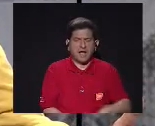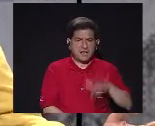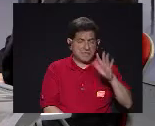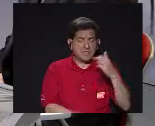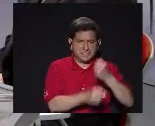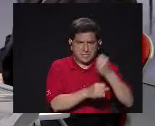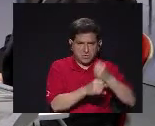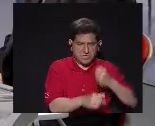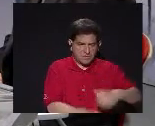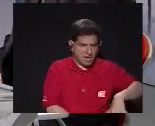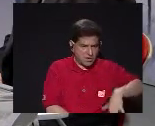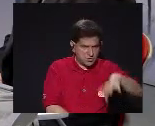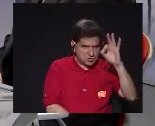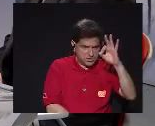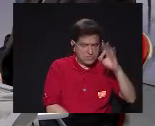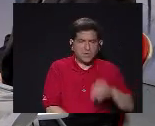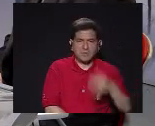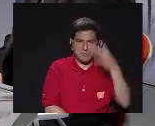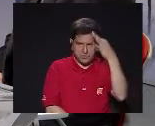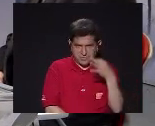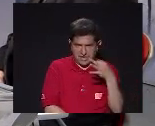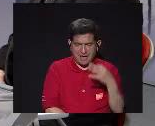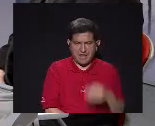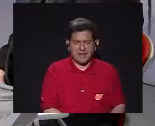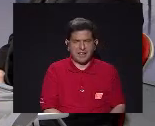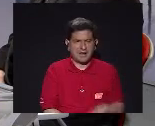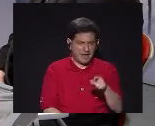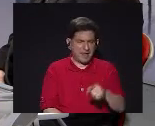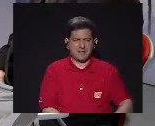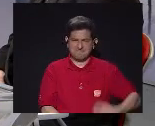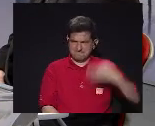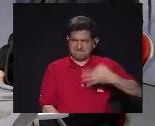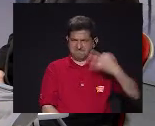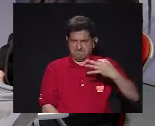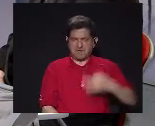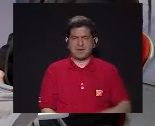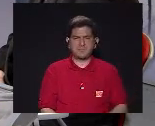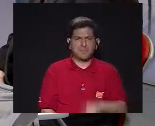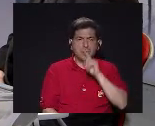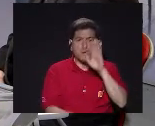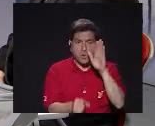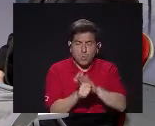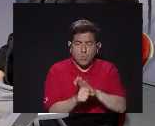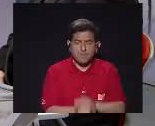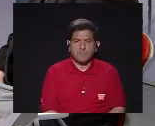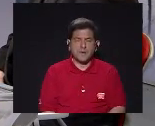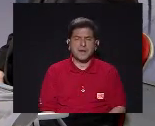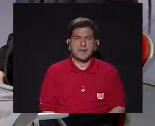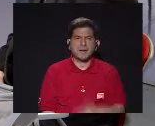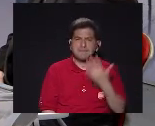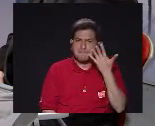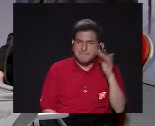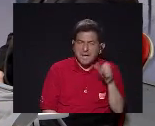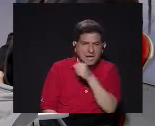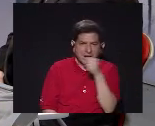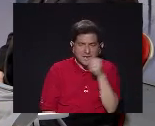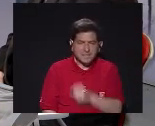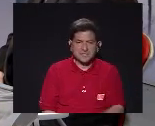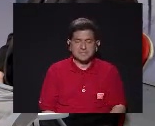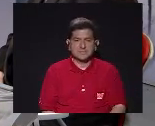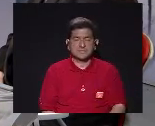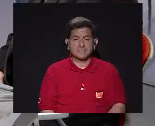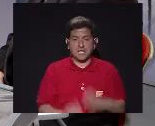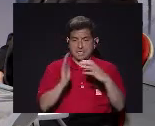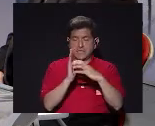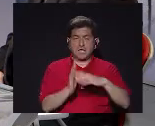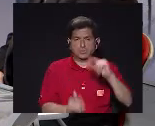esos 5 trabajos Escogimos El que creíamos Que era el más sólido El que se acercaba más Al formato de canción Un texto